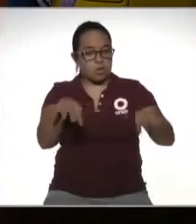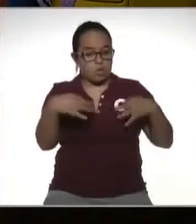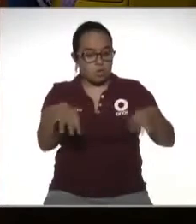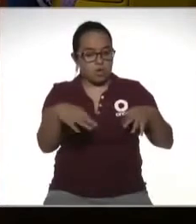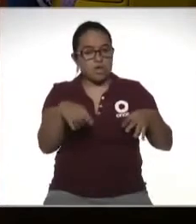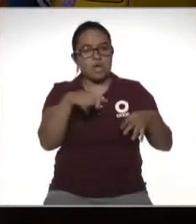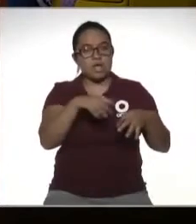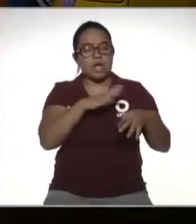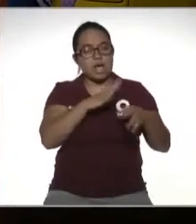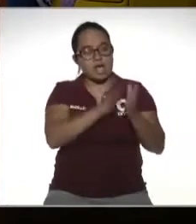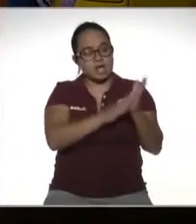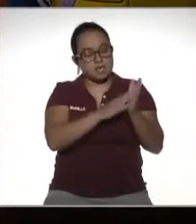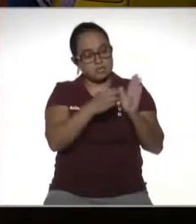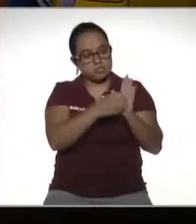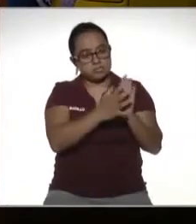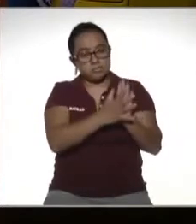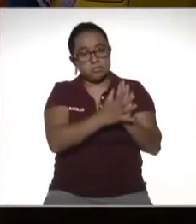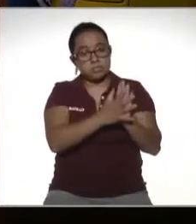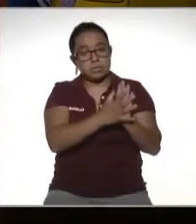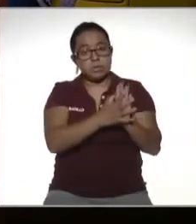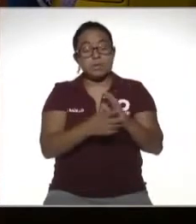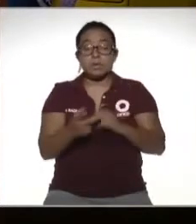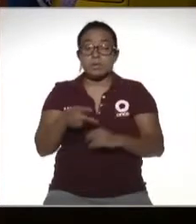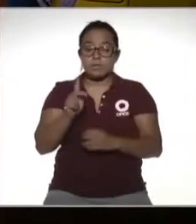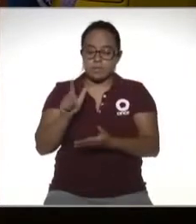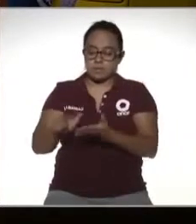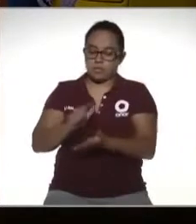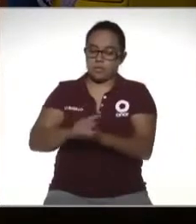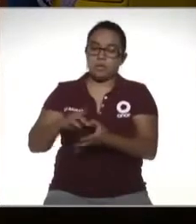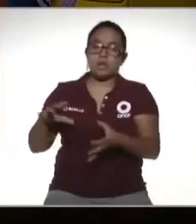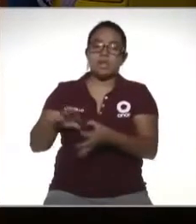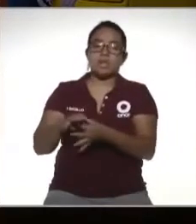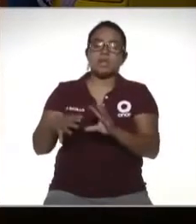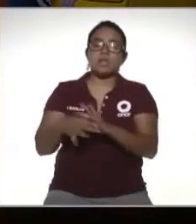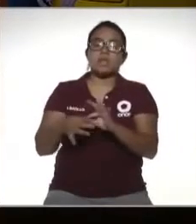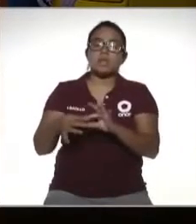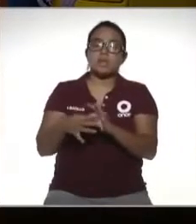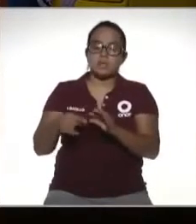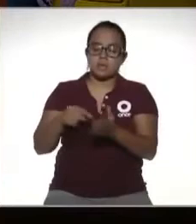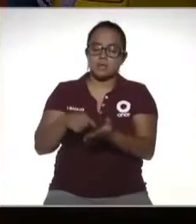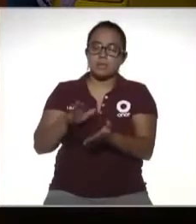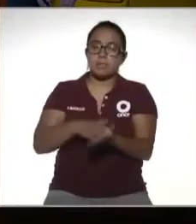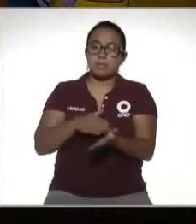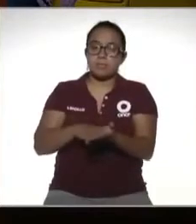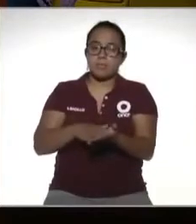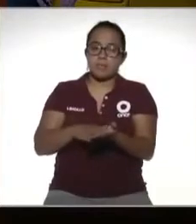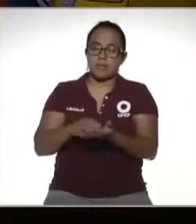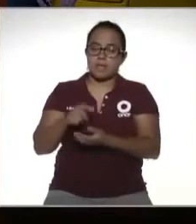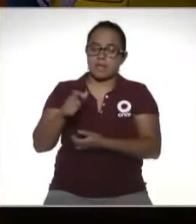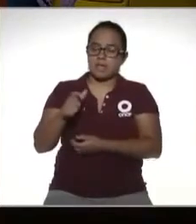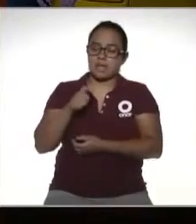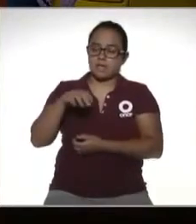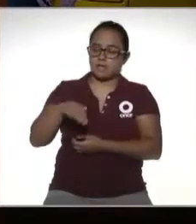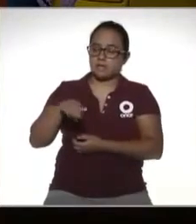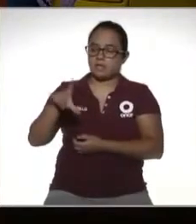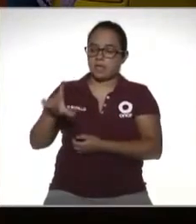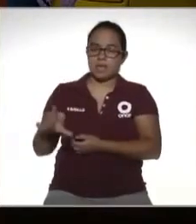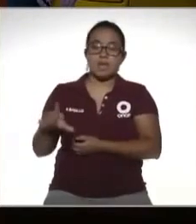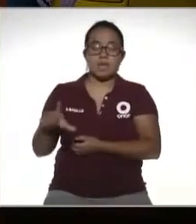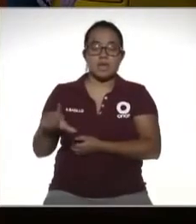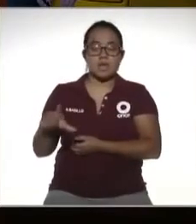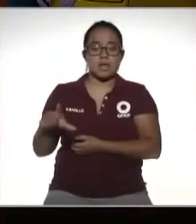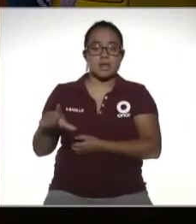en donde venga el comprobante lo que establece la ley es que es un archivo que es XML que se